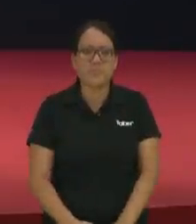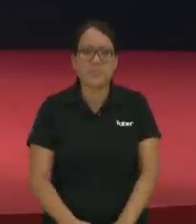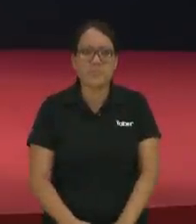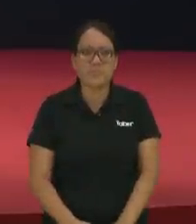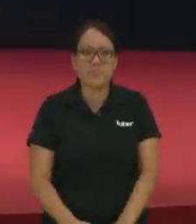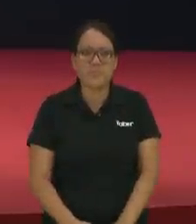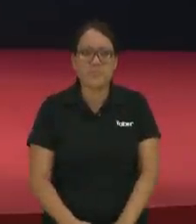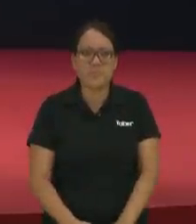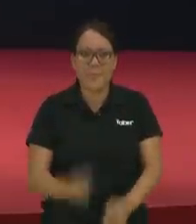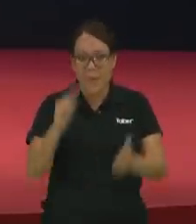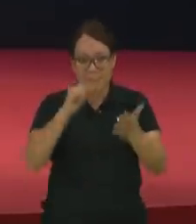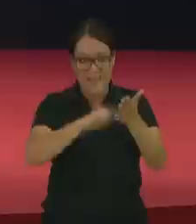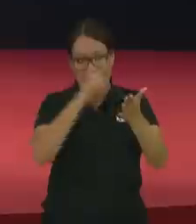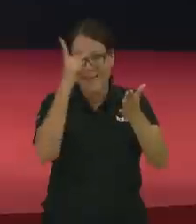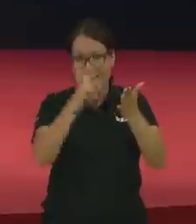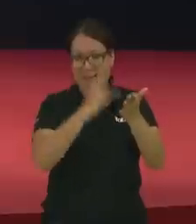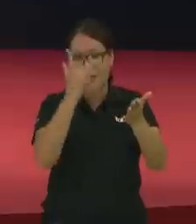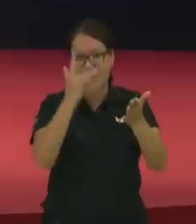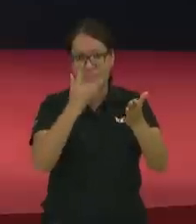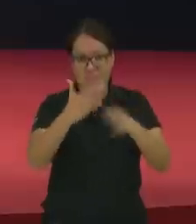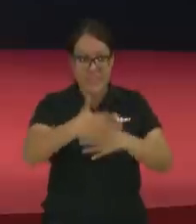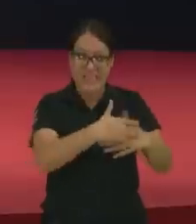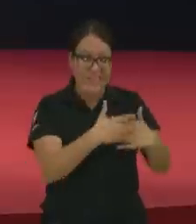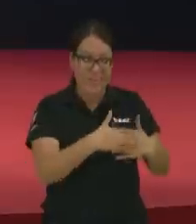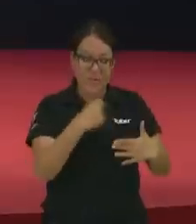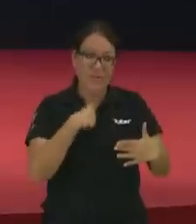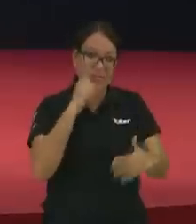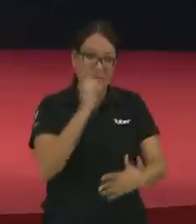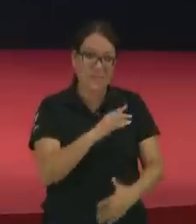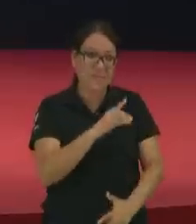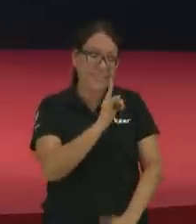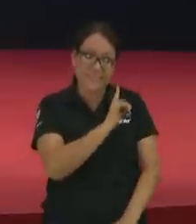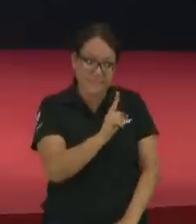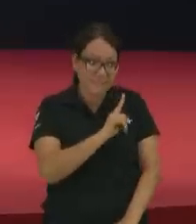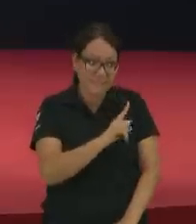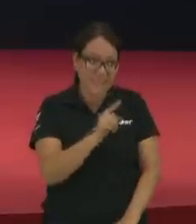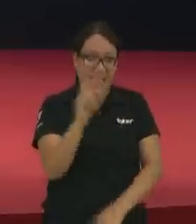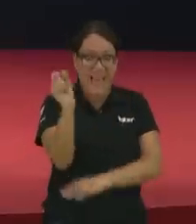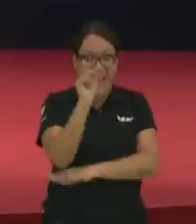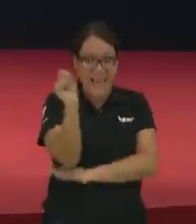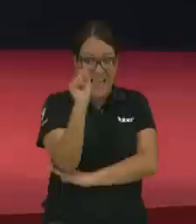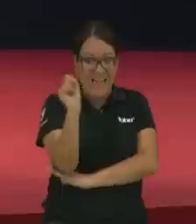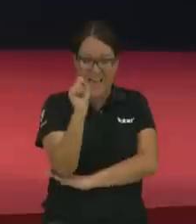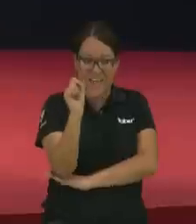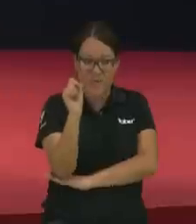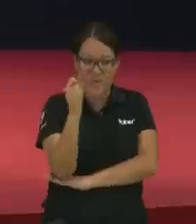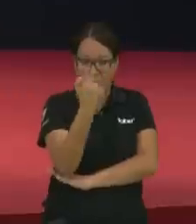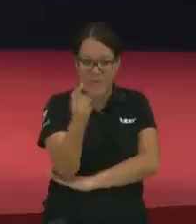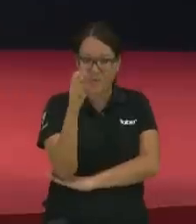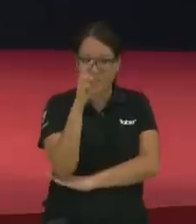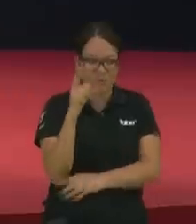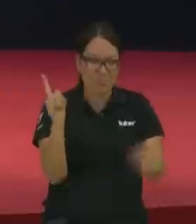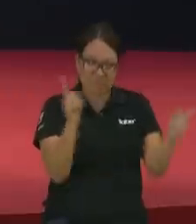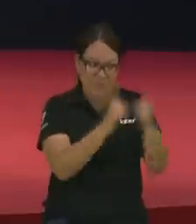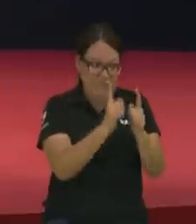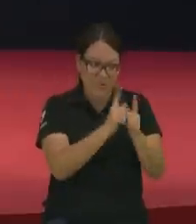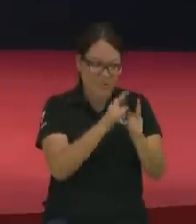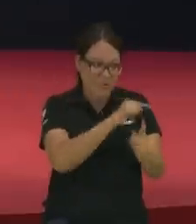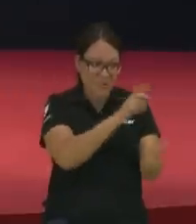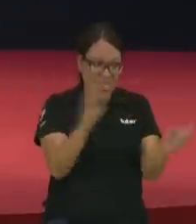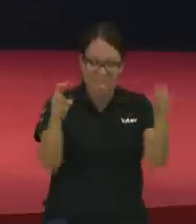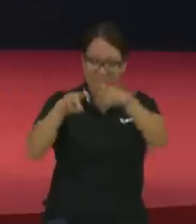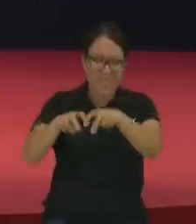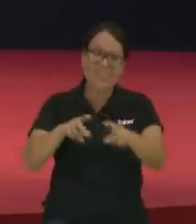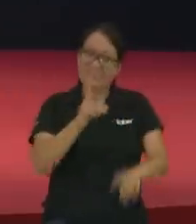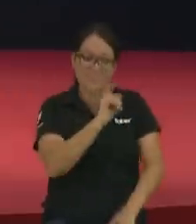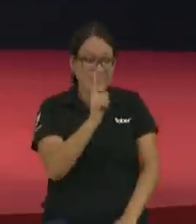cuántas veces yo no le digo a mis hijos no se suban en carros con personas que no conocen no porque los van a asaltar no no